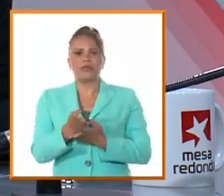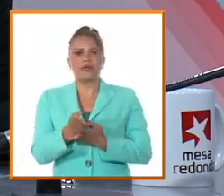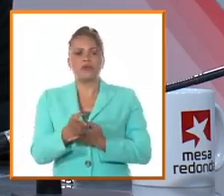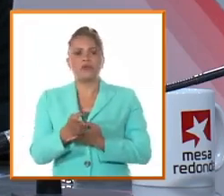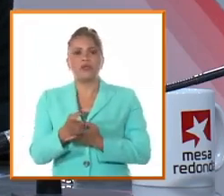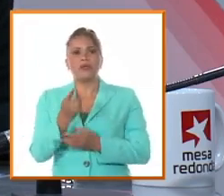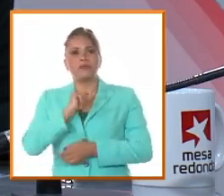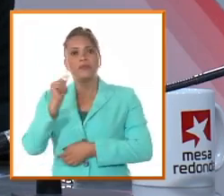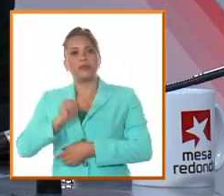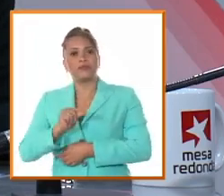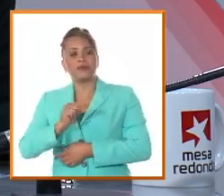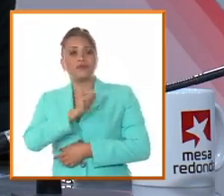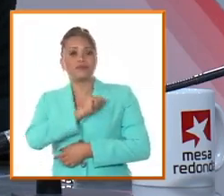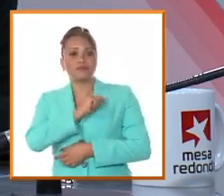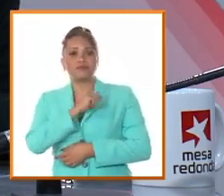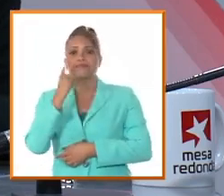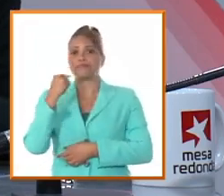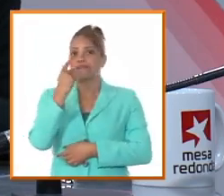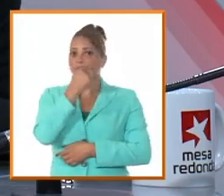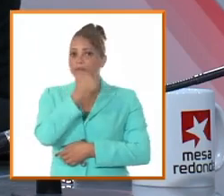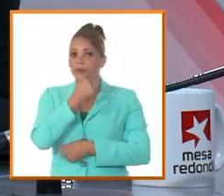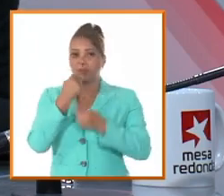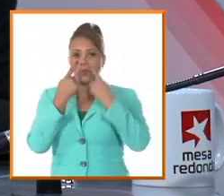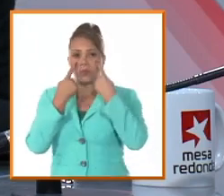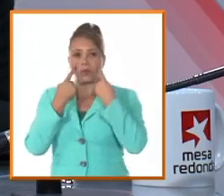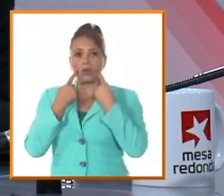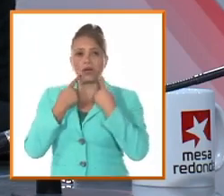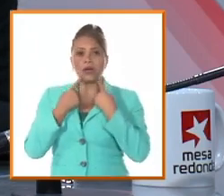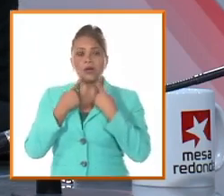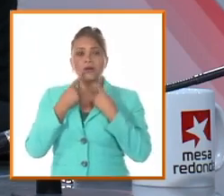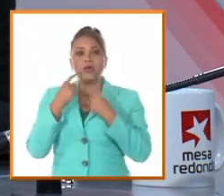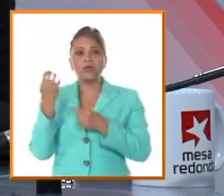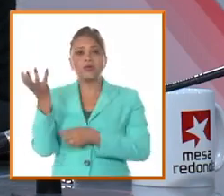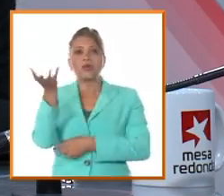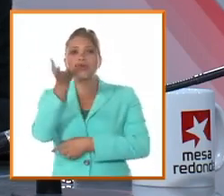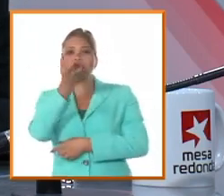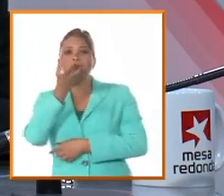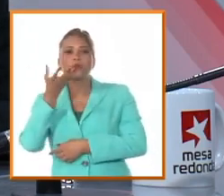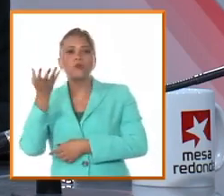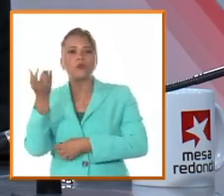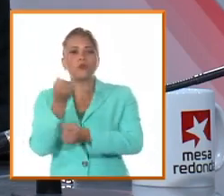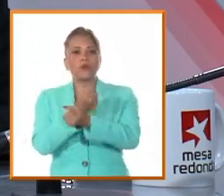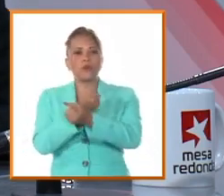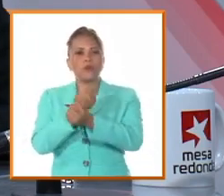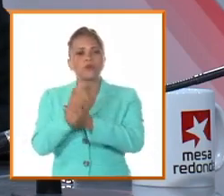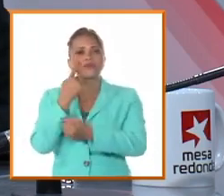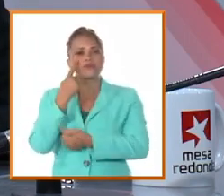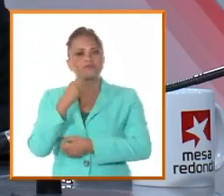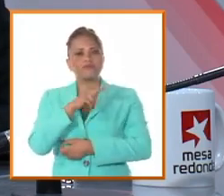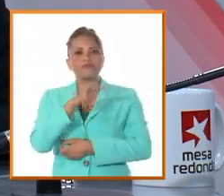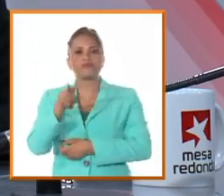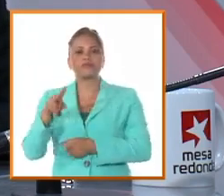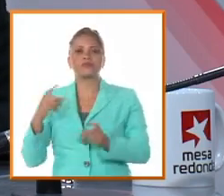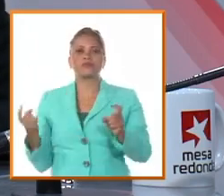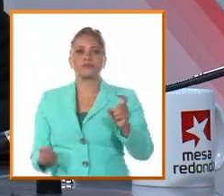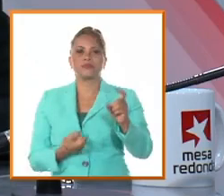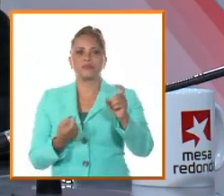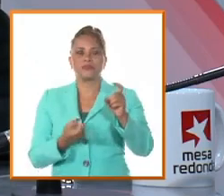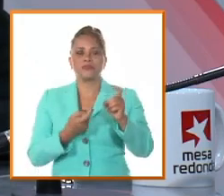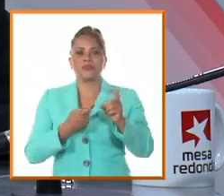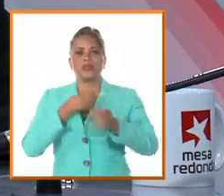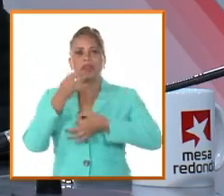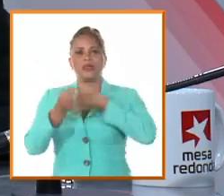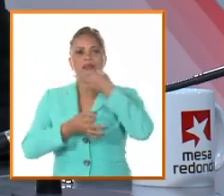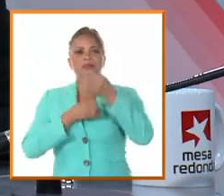Lloraron los clarines del rescate y subió por los aires la ceniza como cárdeno polvo del combate. Así